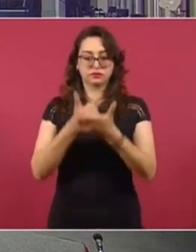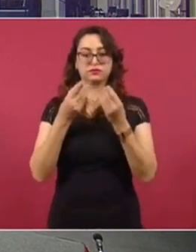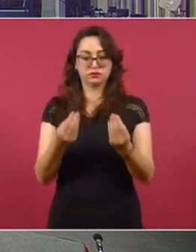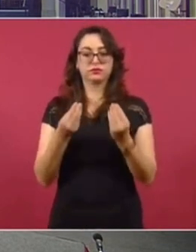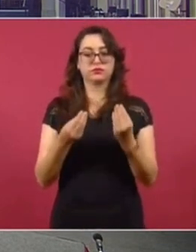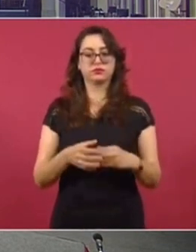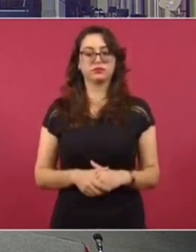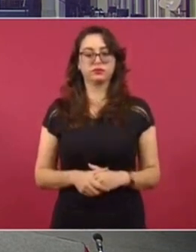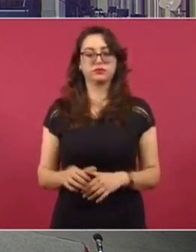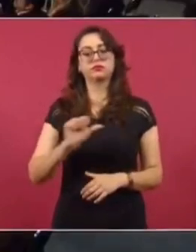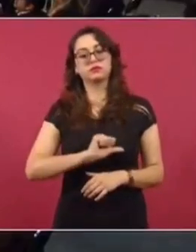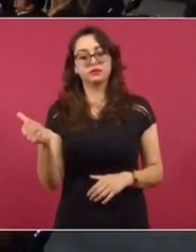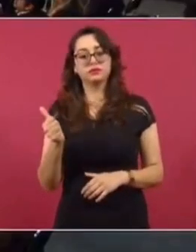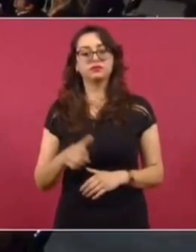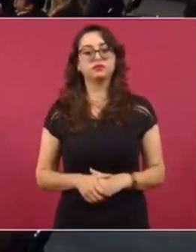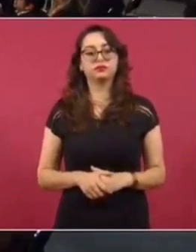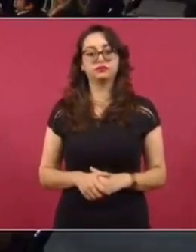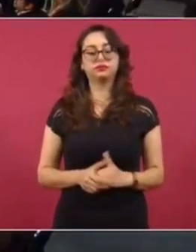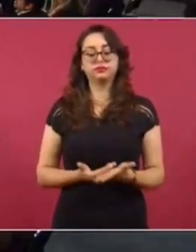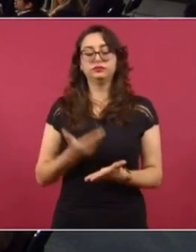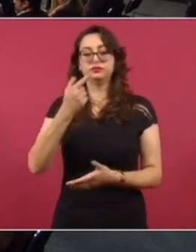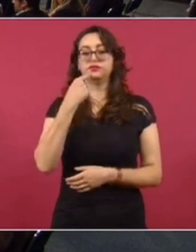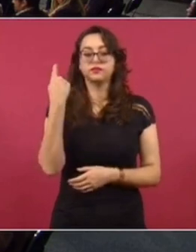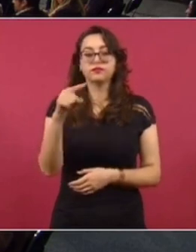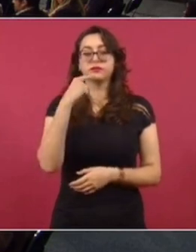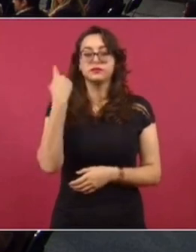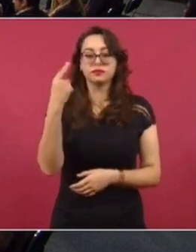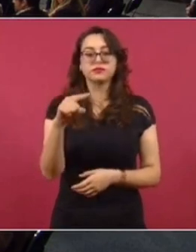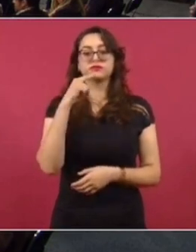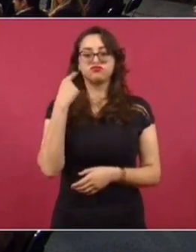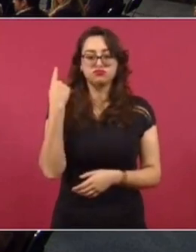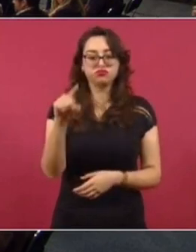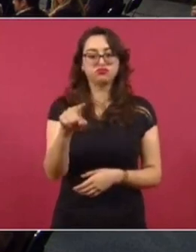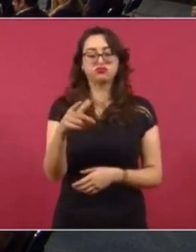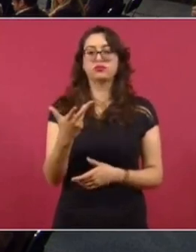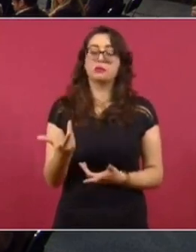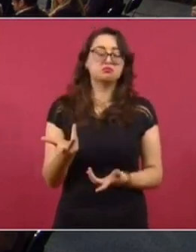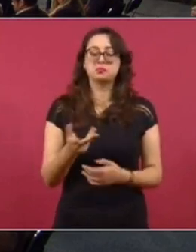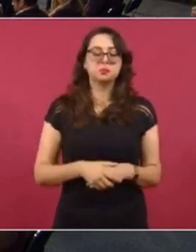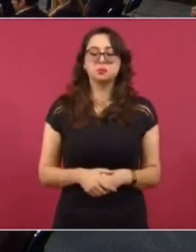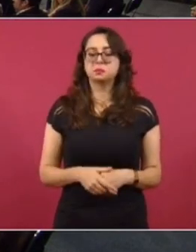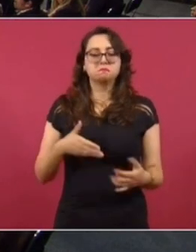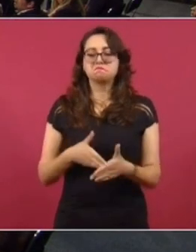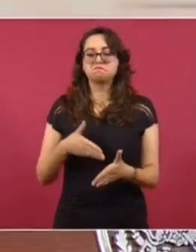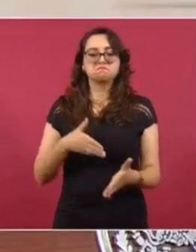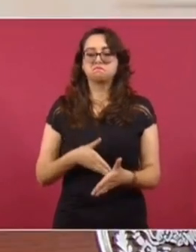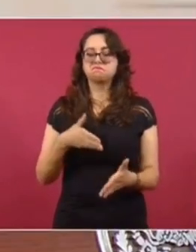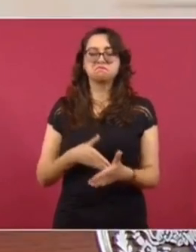mucho. Lo otro, lo de las denuncias, además de que es muy difícil de que prosperen, muy difícil,